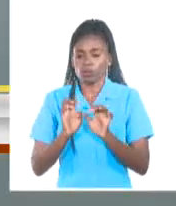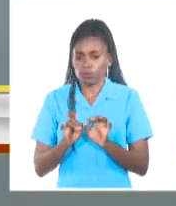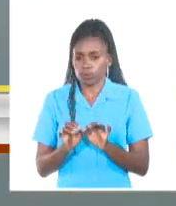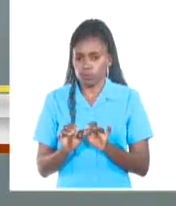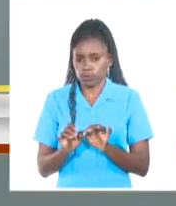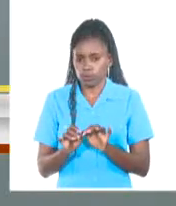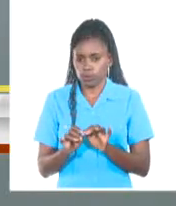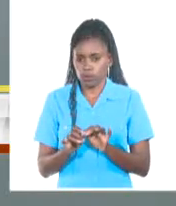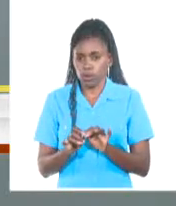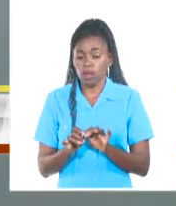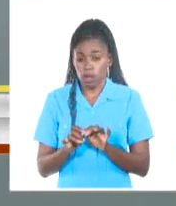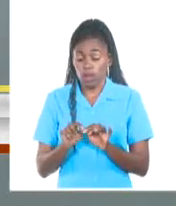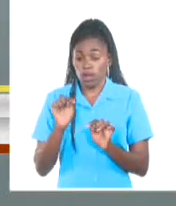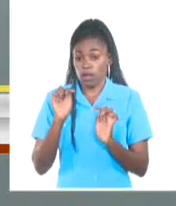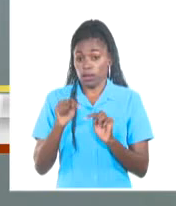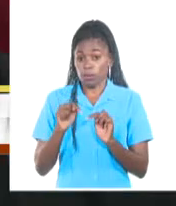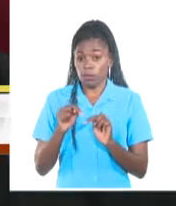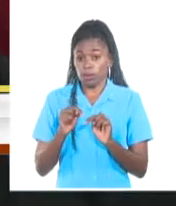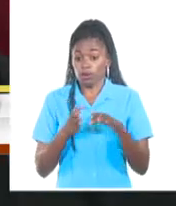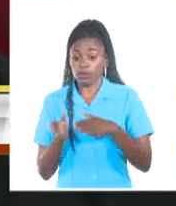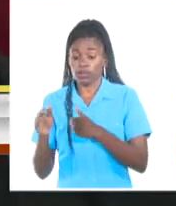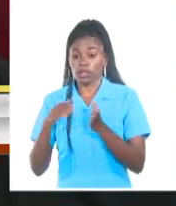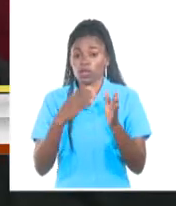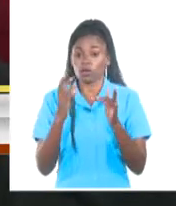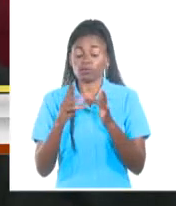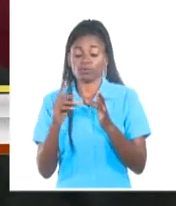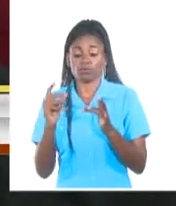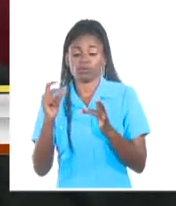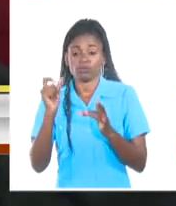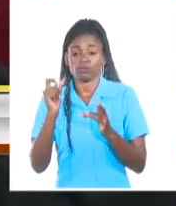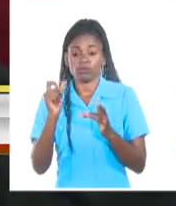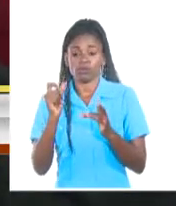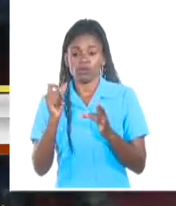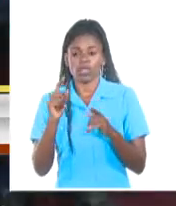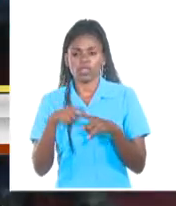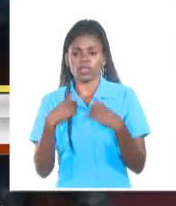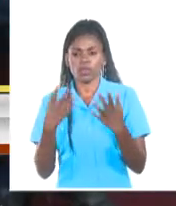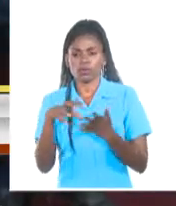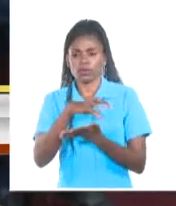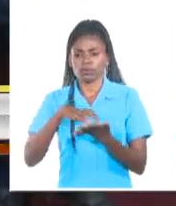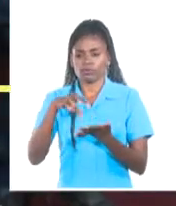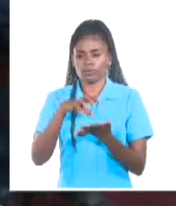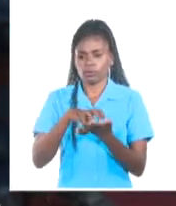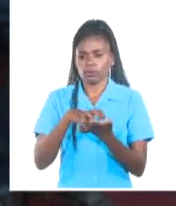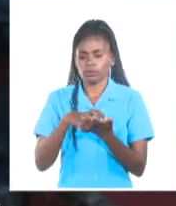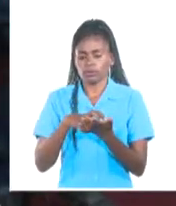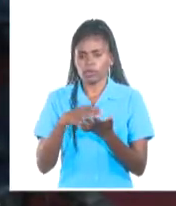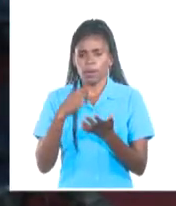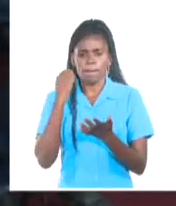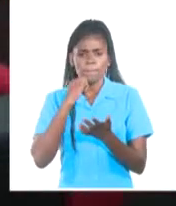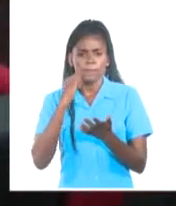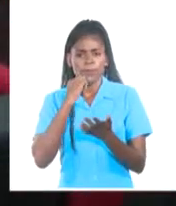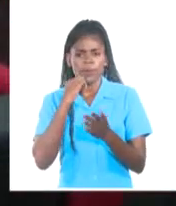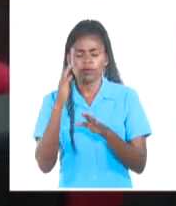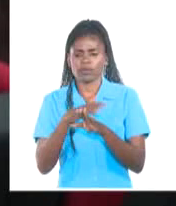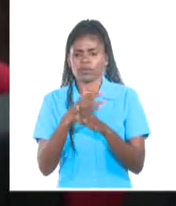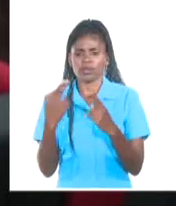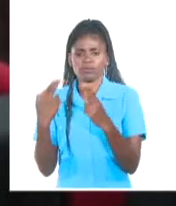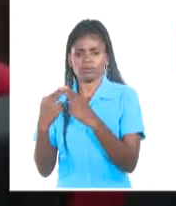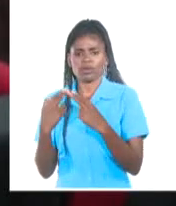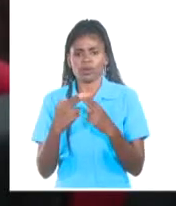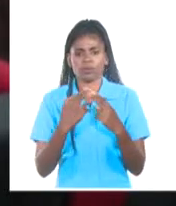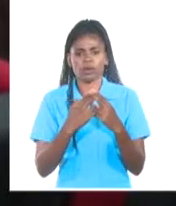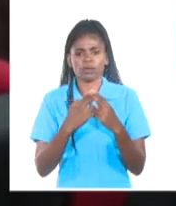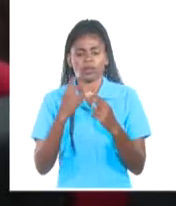del proyecto El Callejón de los Milagros en Camagüey para contribuir a la creación de un entorno donde se fomenten las competencias en el mundo